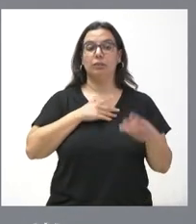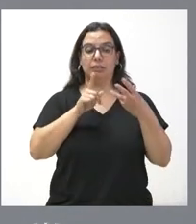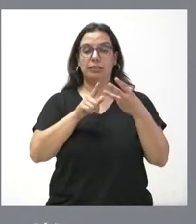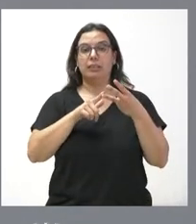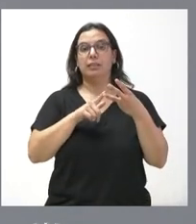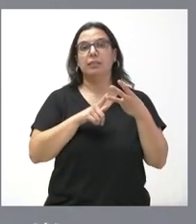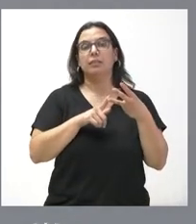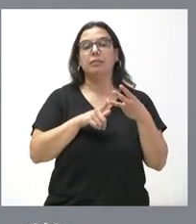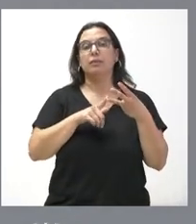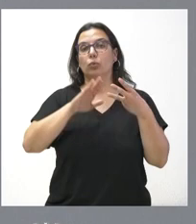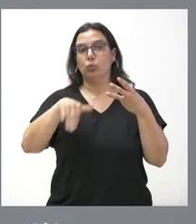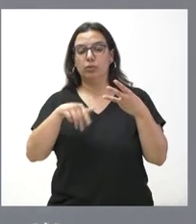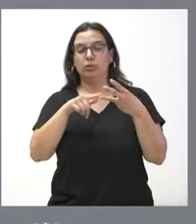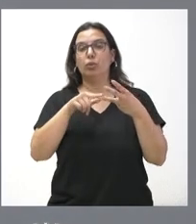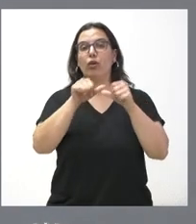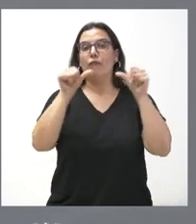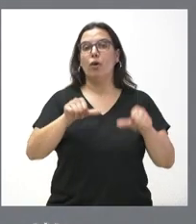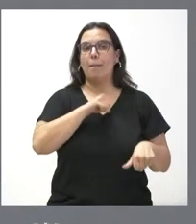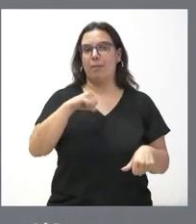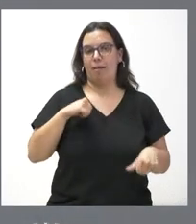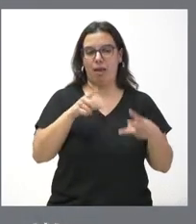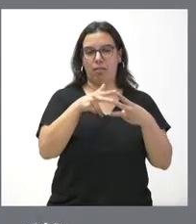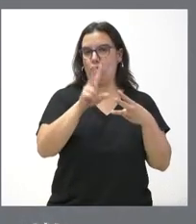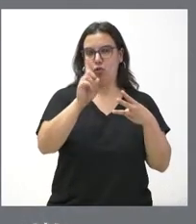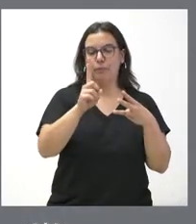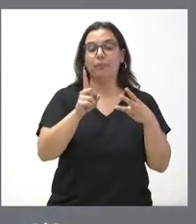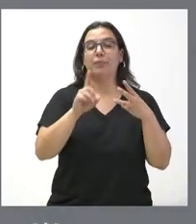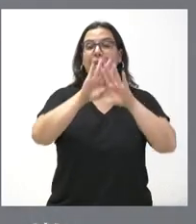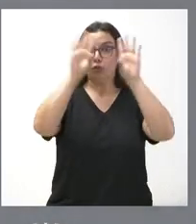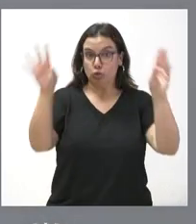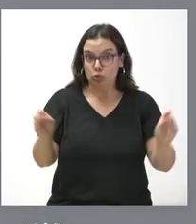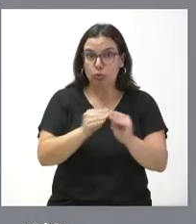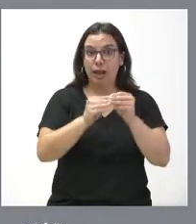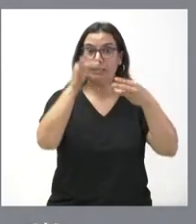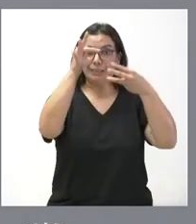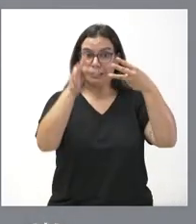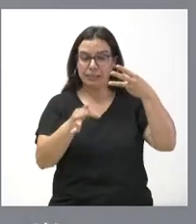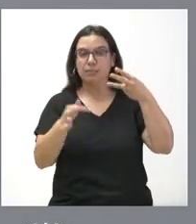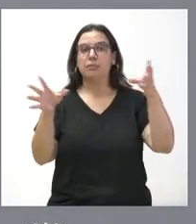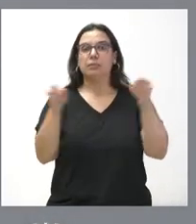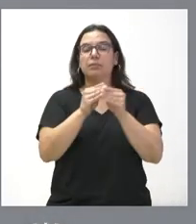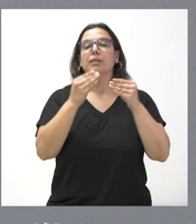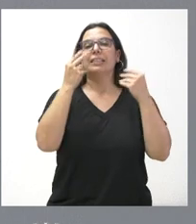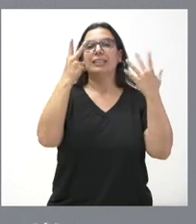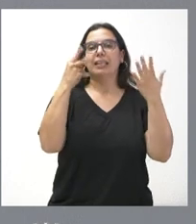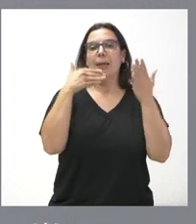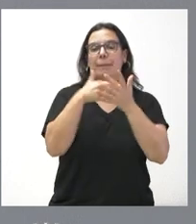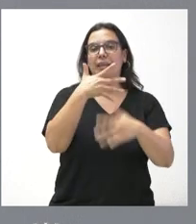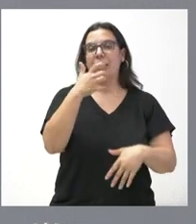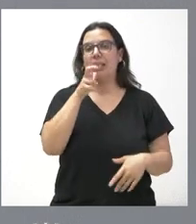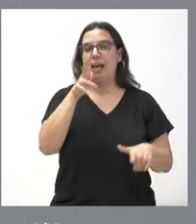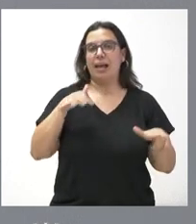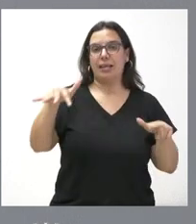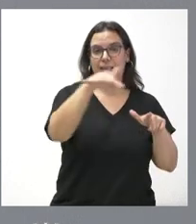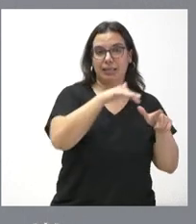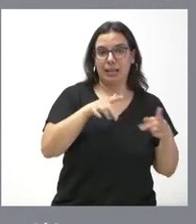anteriores, bajo la modalidad de iniciativa privada. Como les digo, en conjunto y sumando las tres actuaciones citadas, 7.500 hectáreas, 2